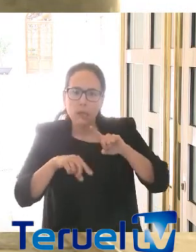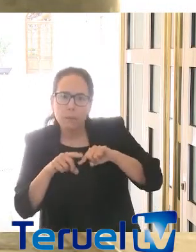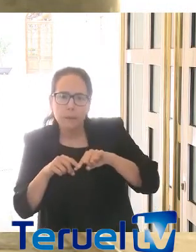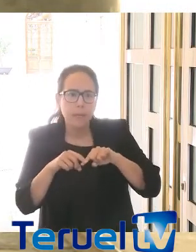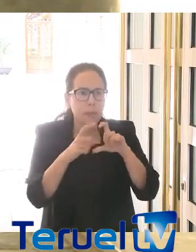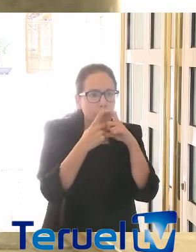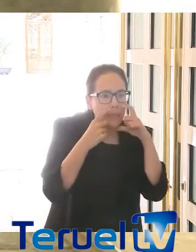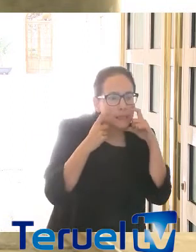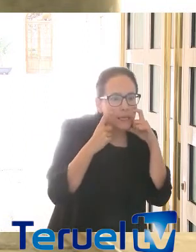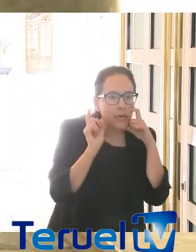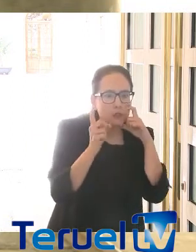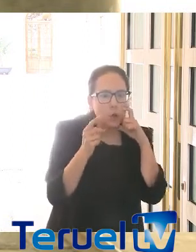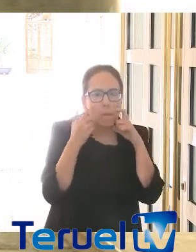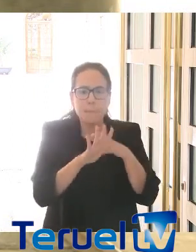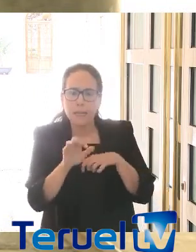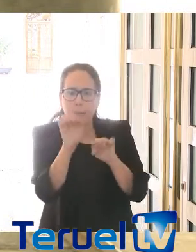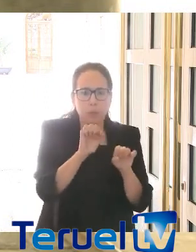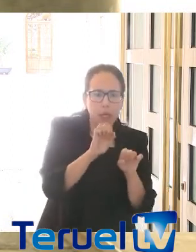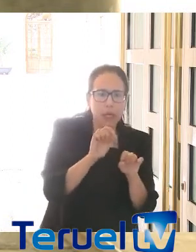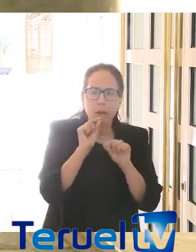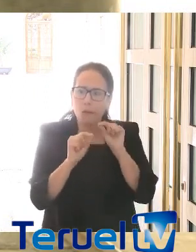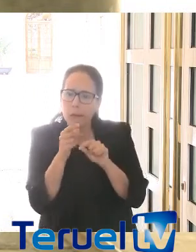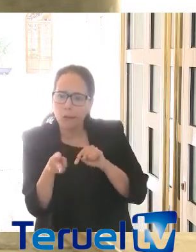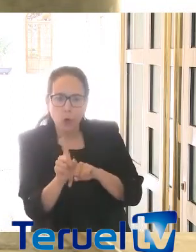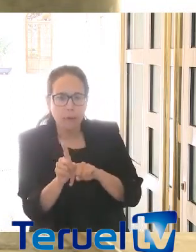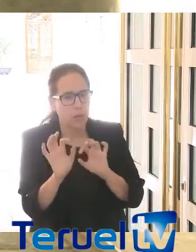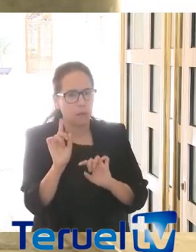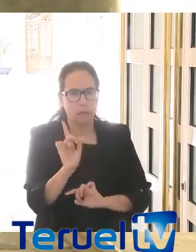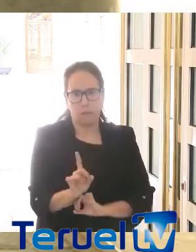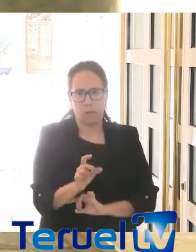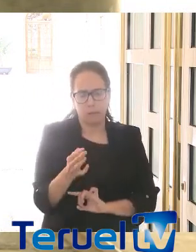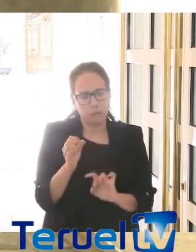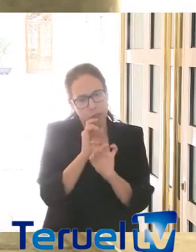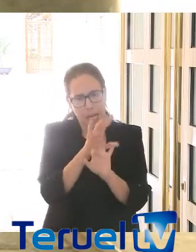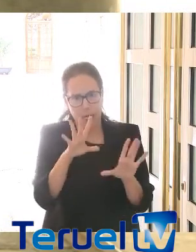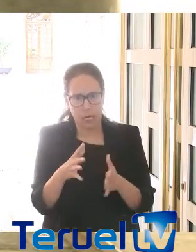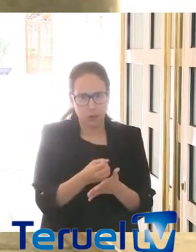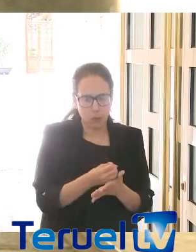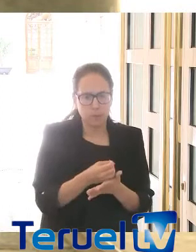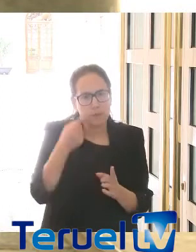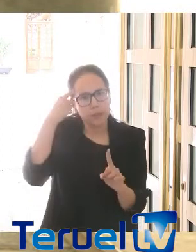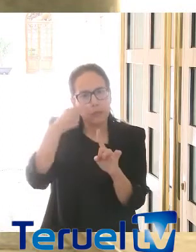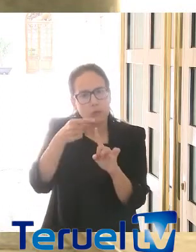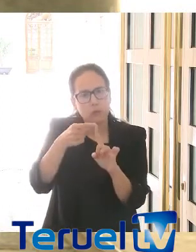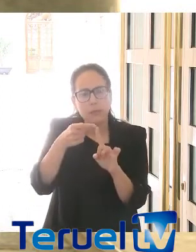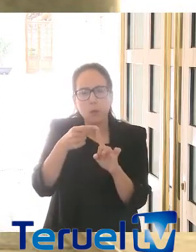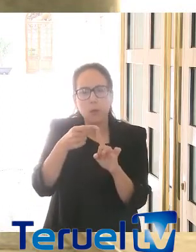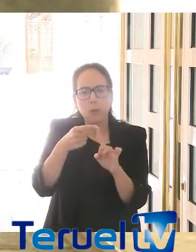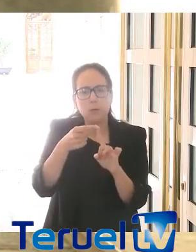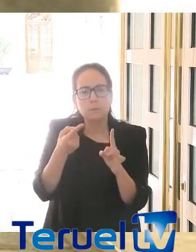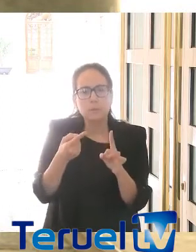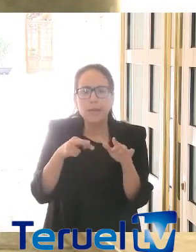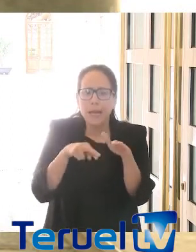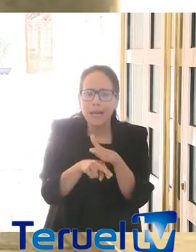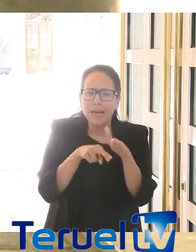mascarilla que solo te protege de no contagiar, etcétera, etcétera. Basta ya de eso. Y, sobre todo, encauzar los